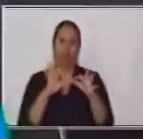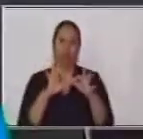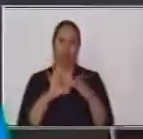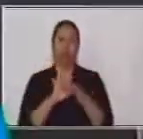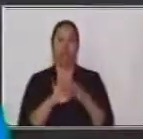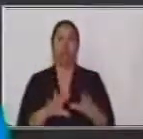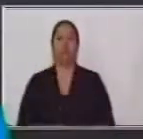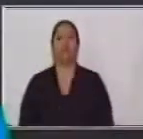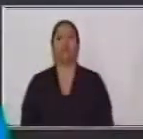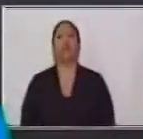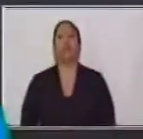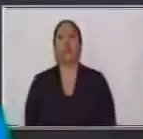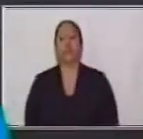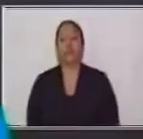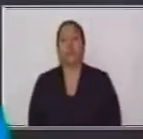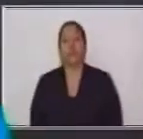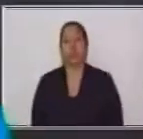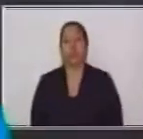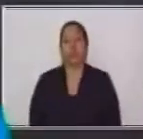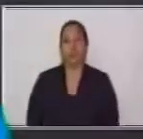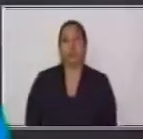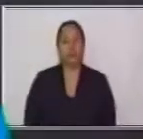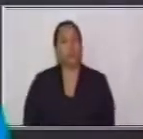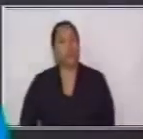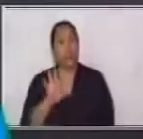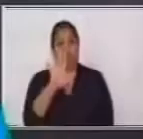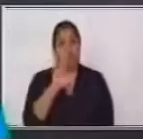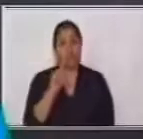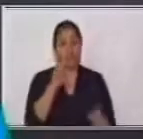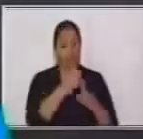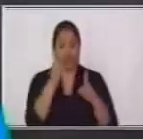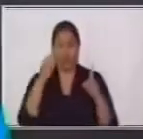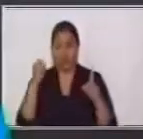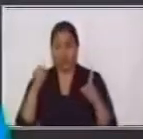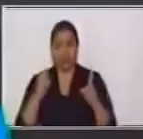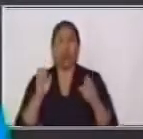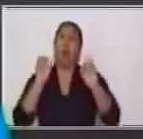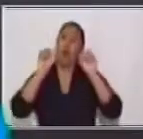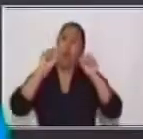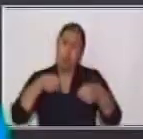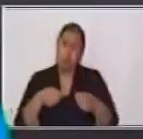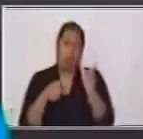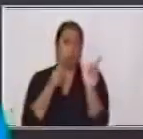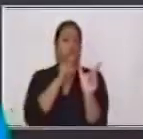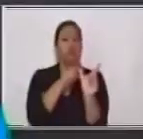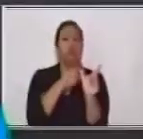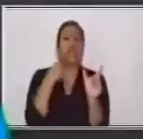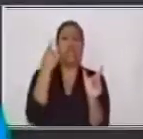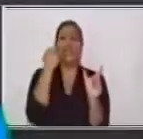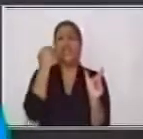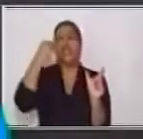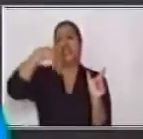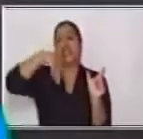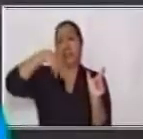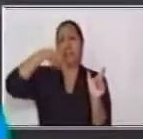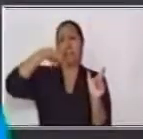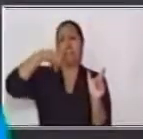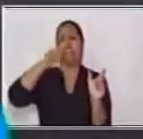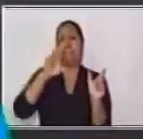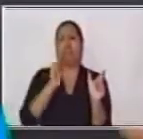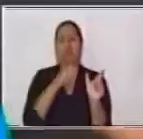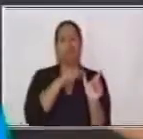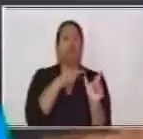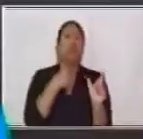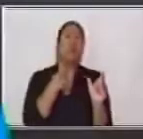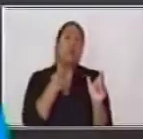de las oraciones. Las oraciones pueden ser simples, como lo vimos en la clase anterior. Me gusta